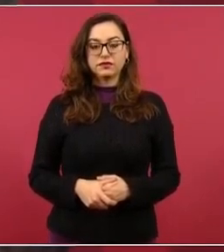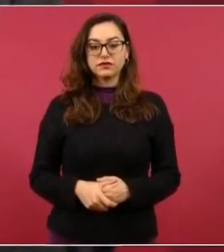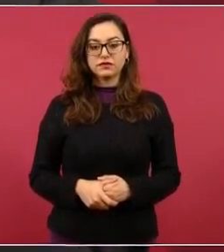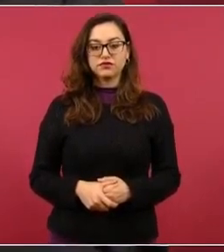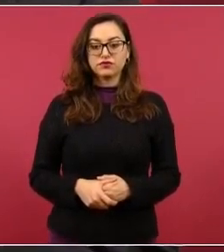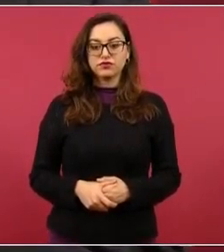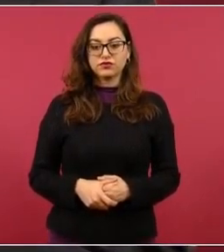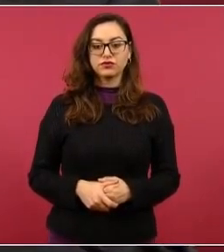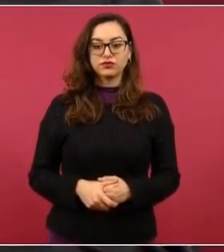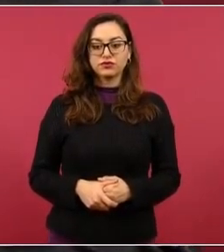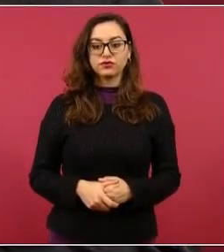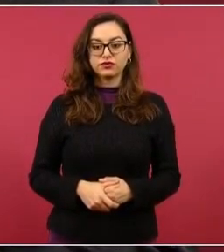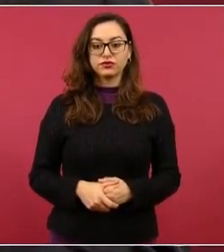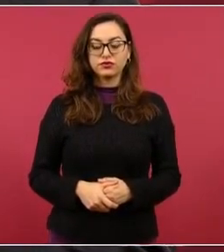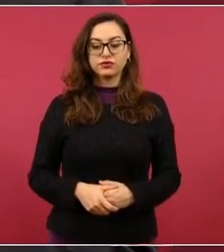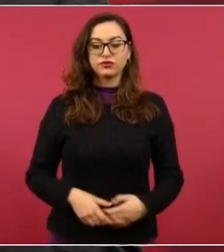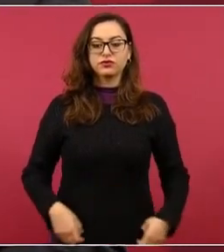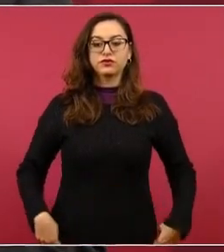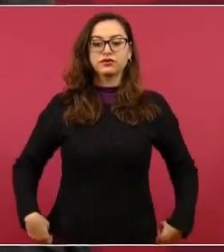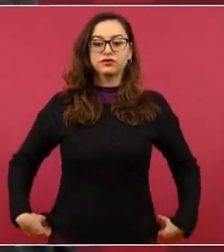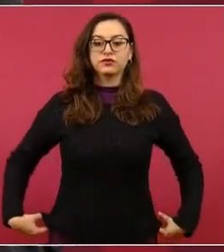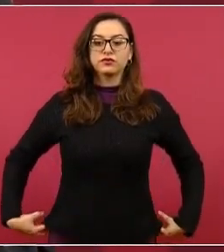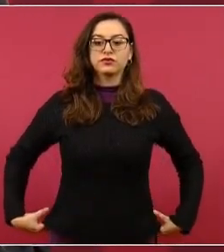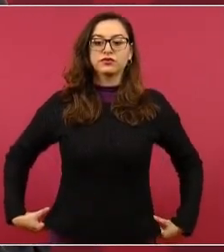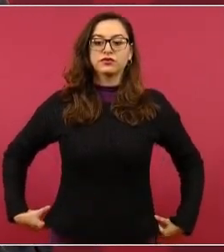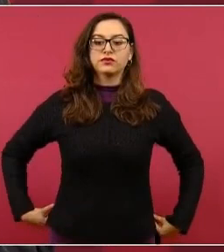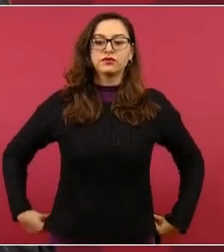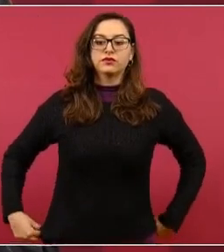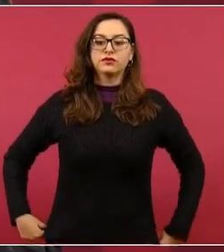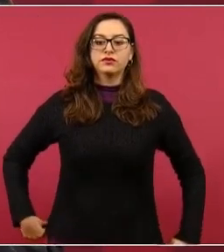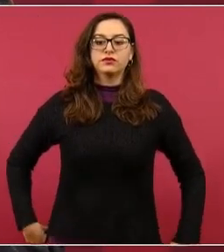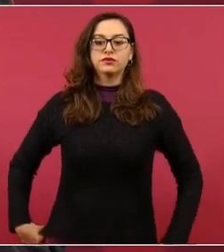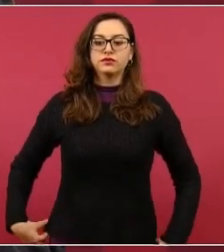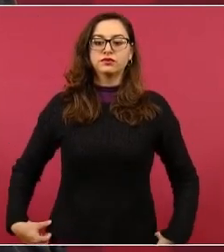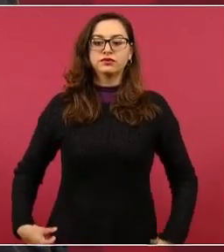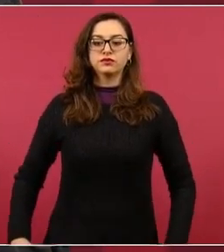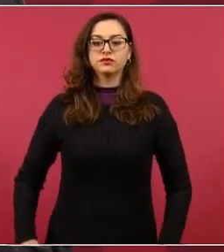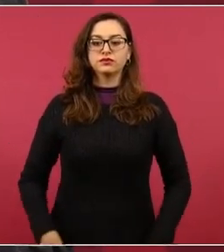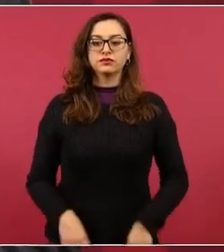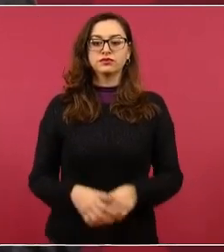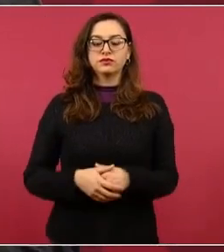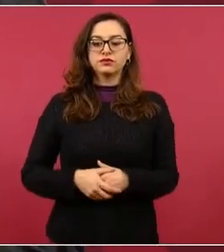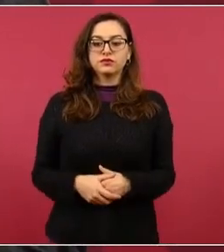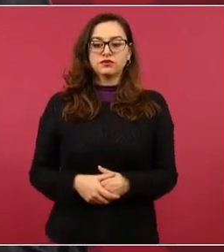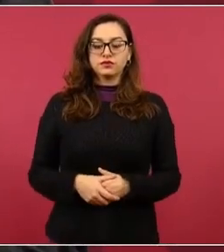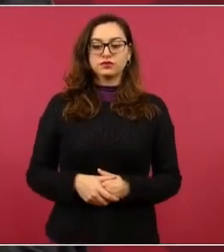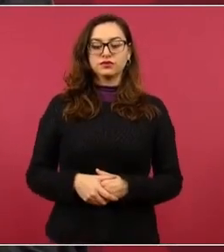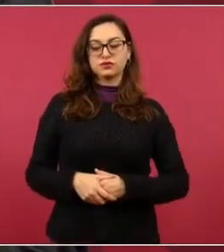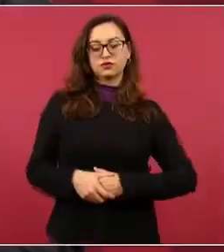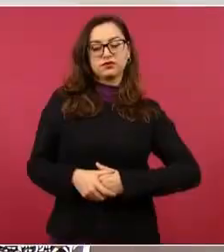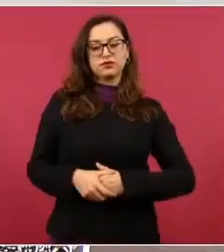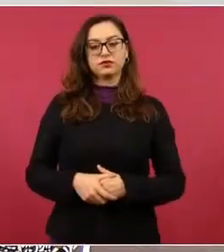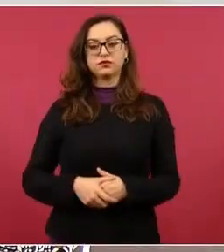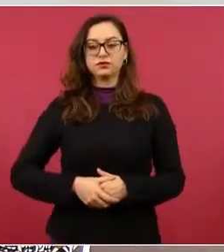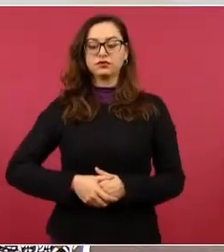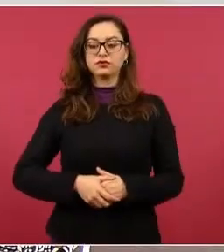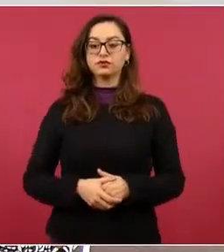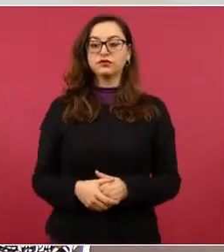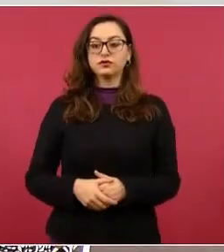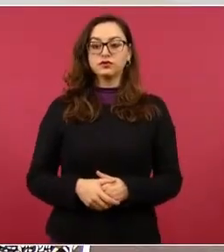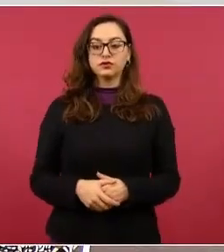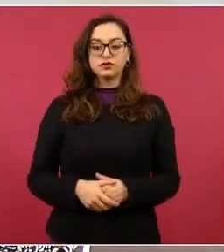que debe